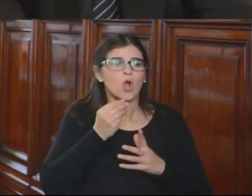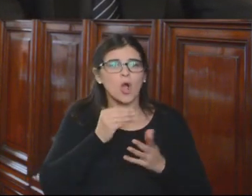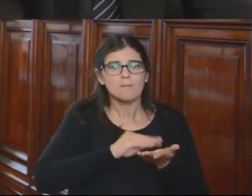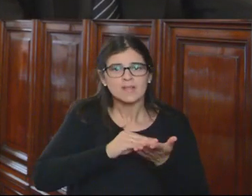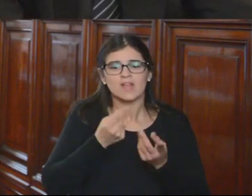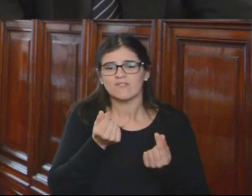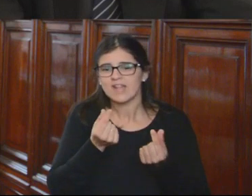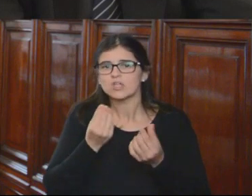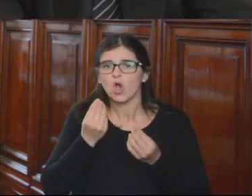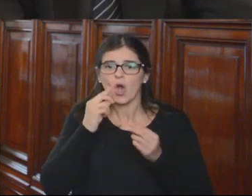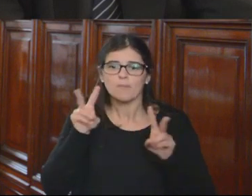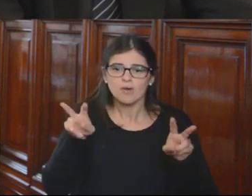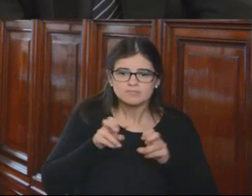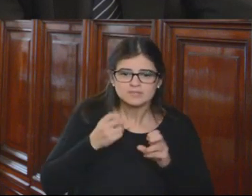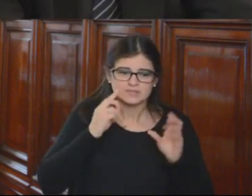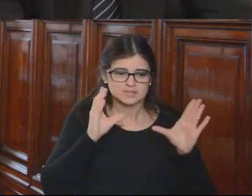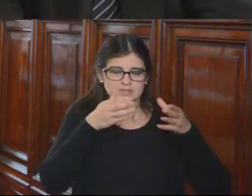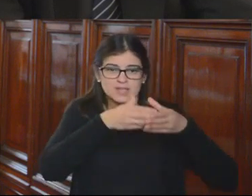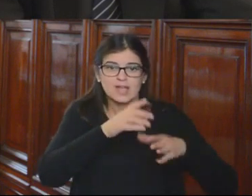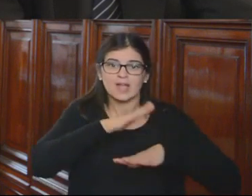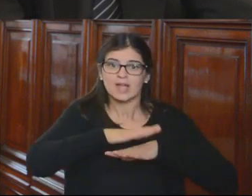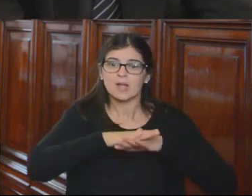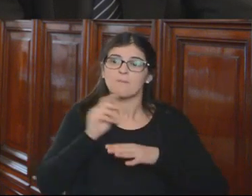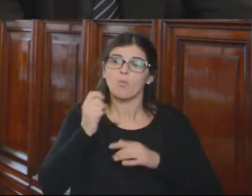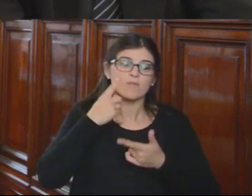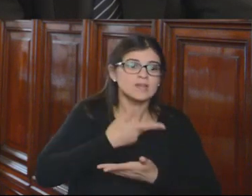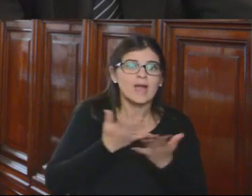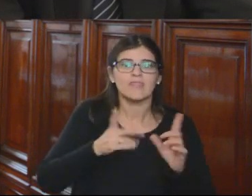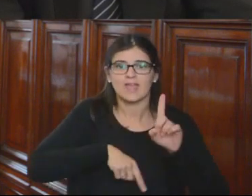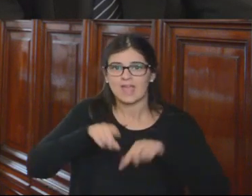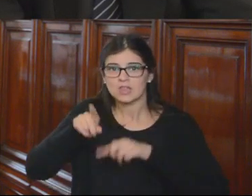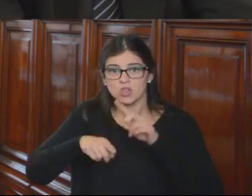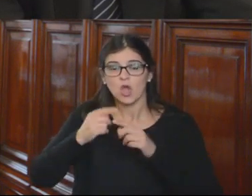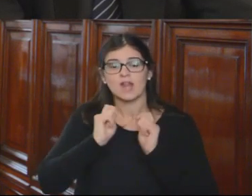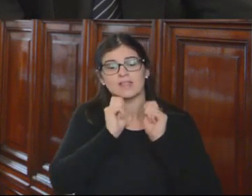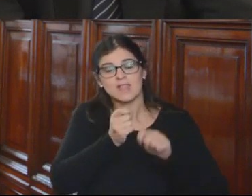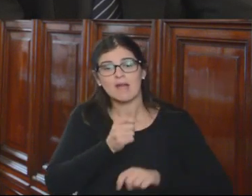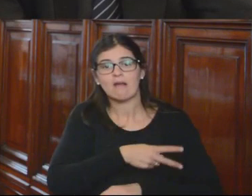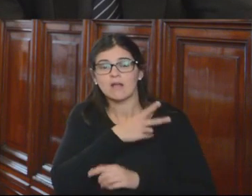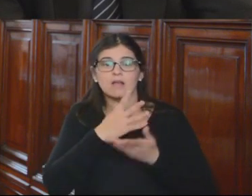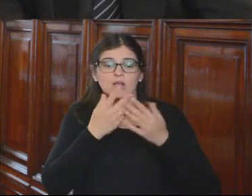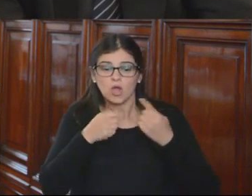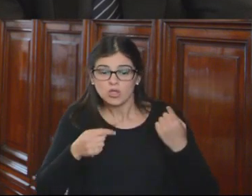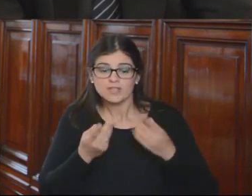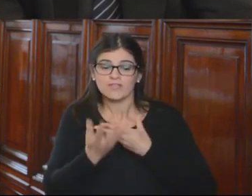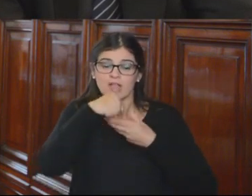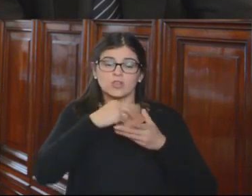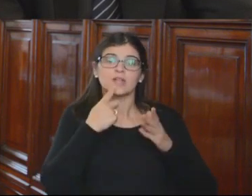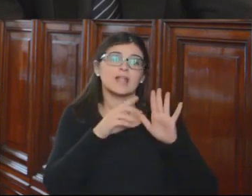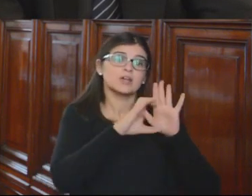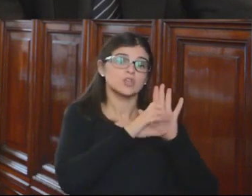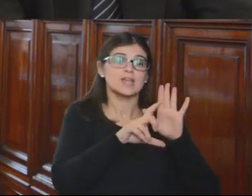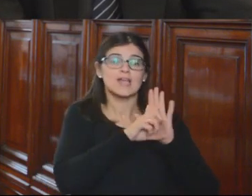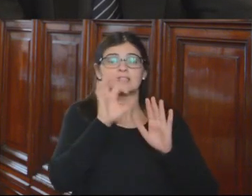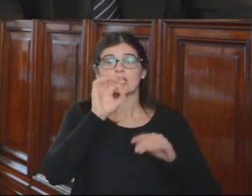financiero del órgano judicial y de la función pública de gestión, atribuciones establecidas en la Constitución y en la Ley